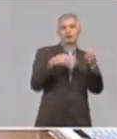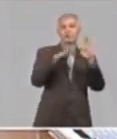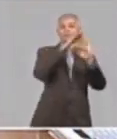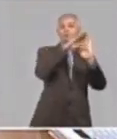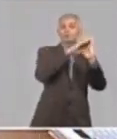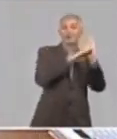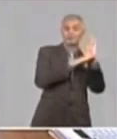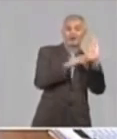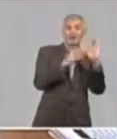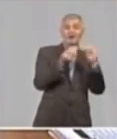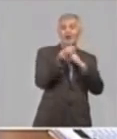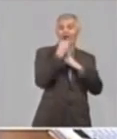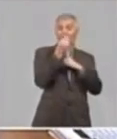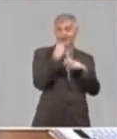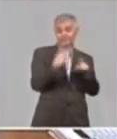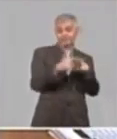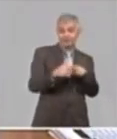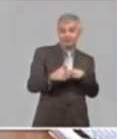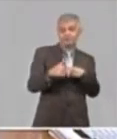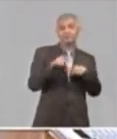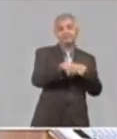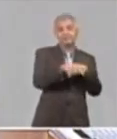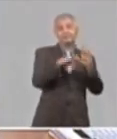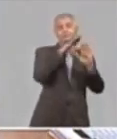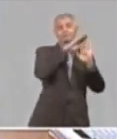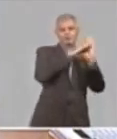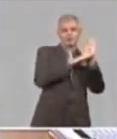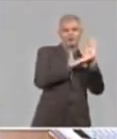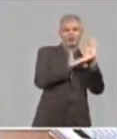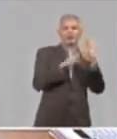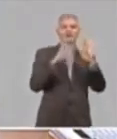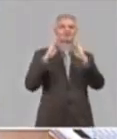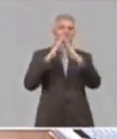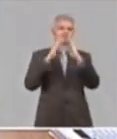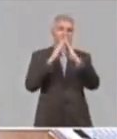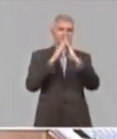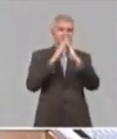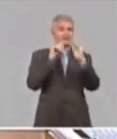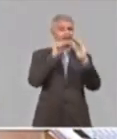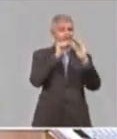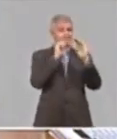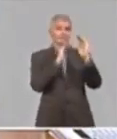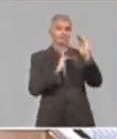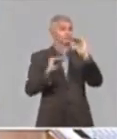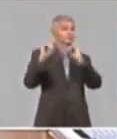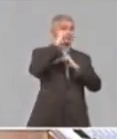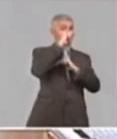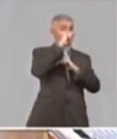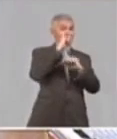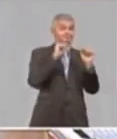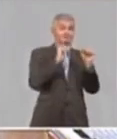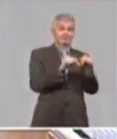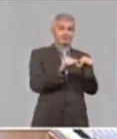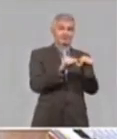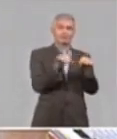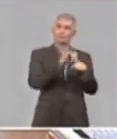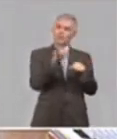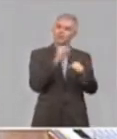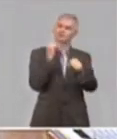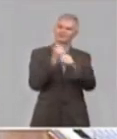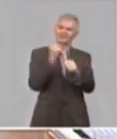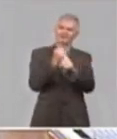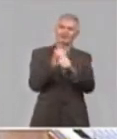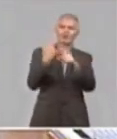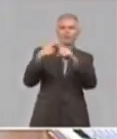alimentario y, bueno, el programa de la vivienda, que lo mantenemos como una alta prioridad. Además, se trabajan en programas